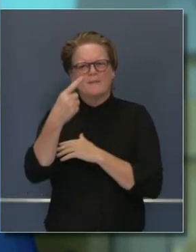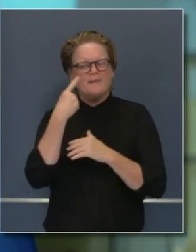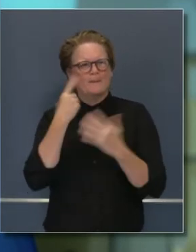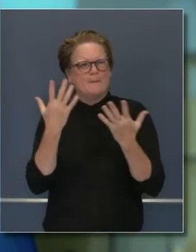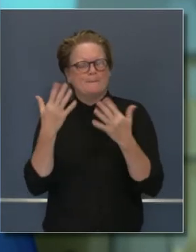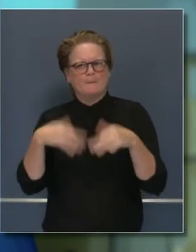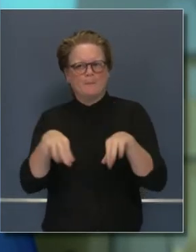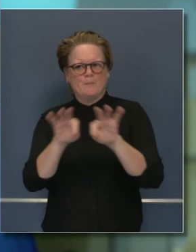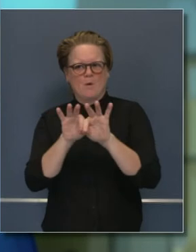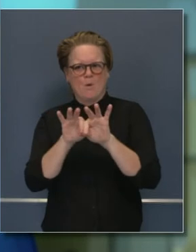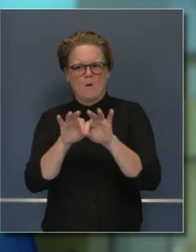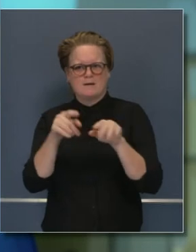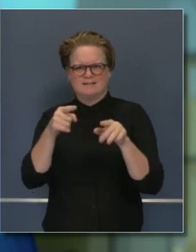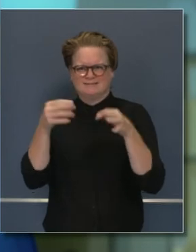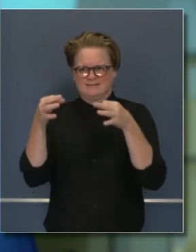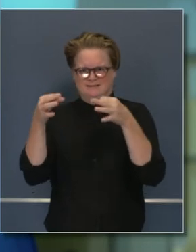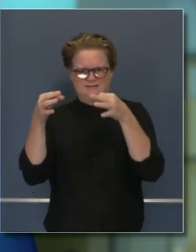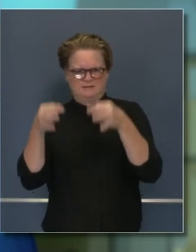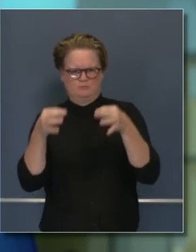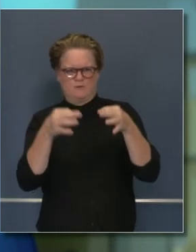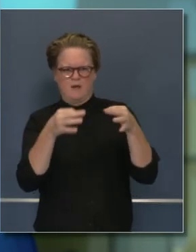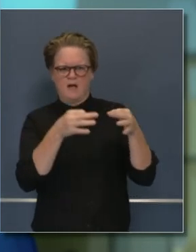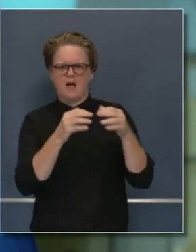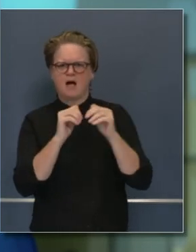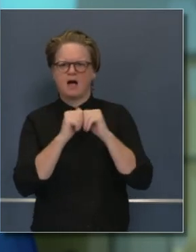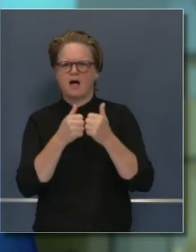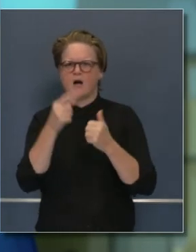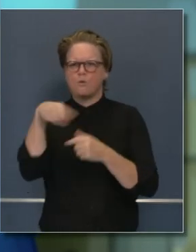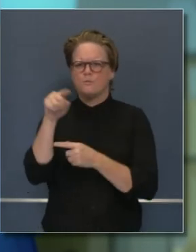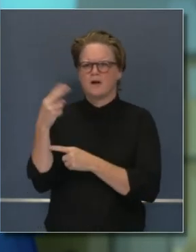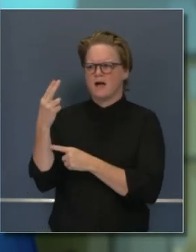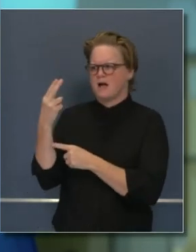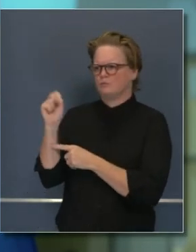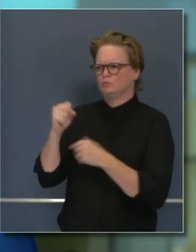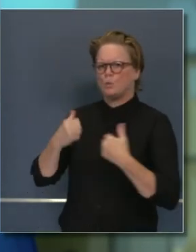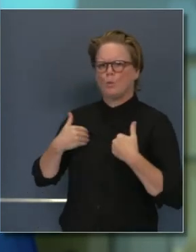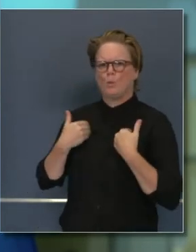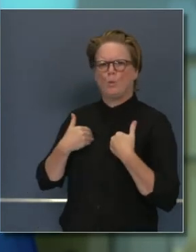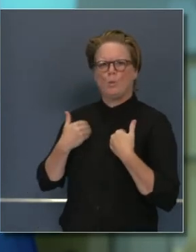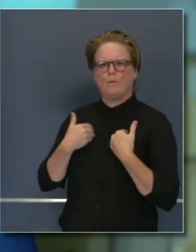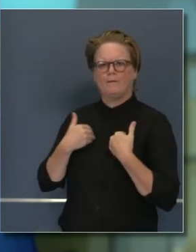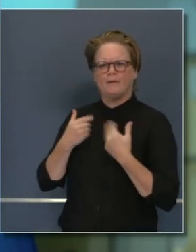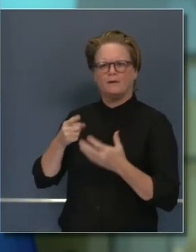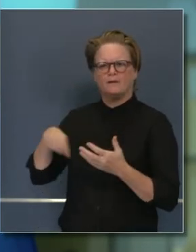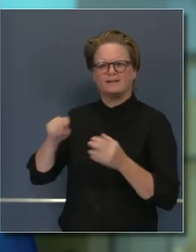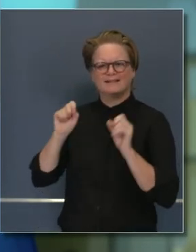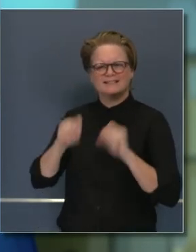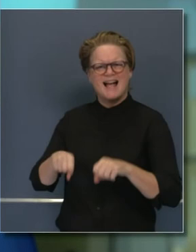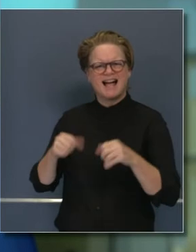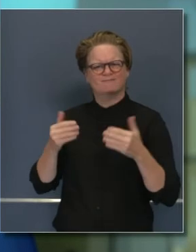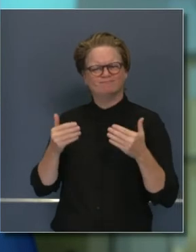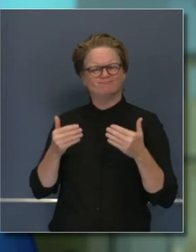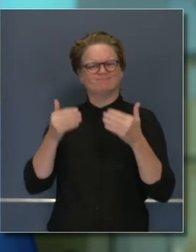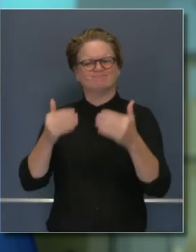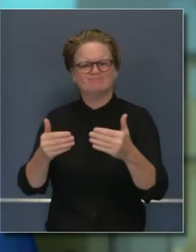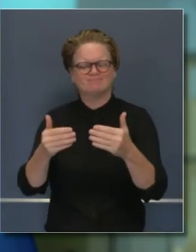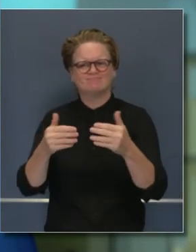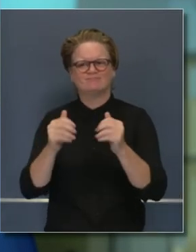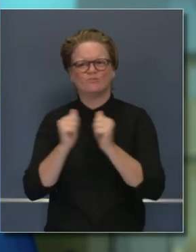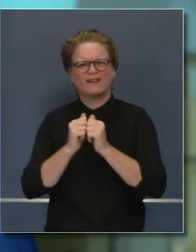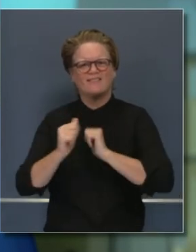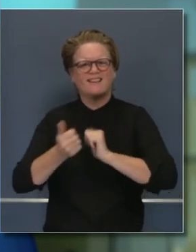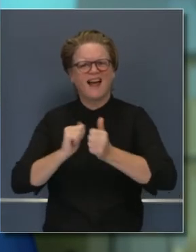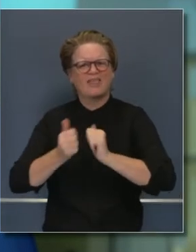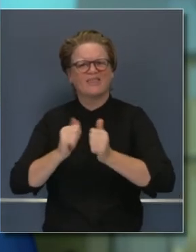pautas que se han dado. ¿Qué opina usted al respecto en cuanto a las escuelas superiores en competencias deportivas?